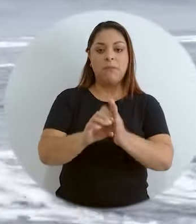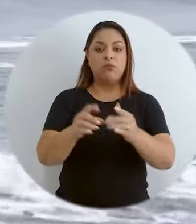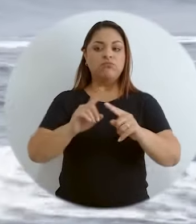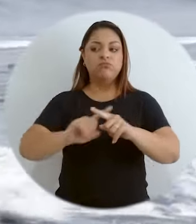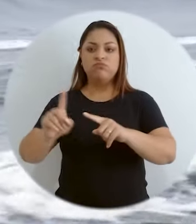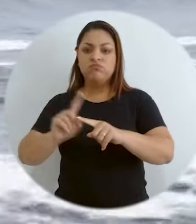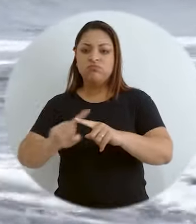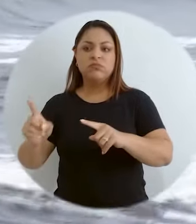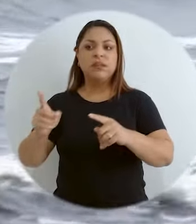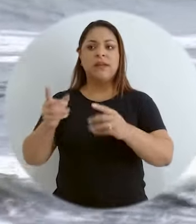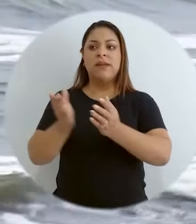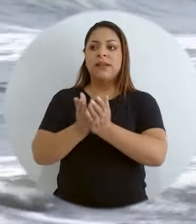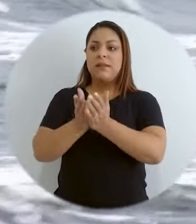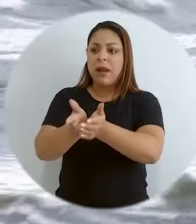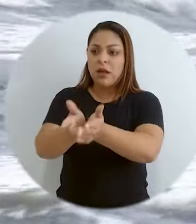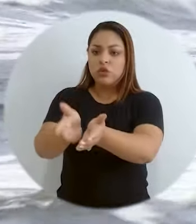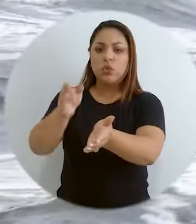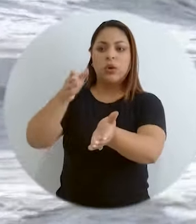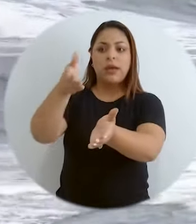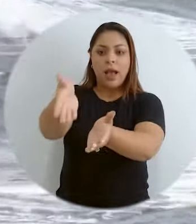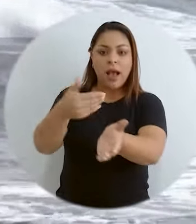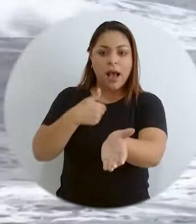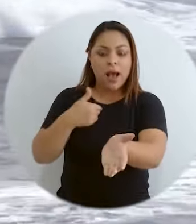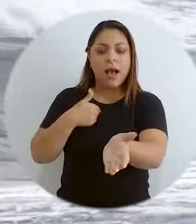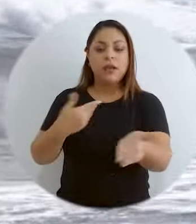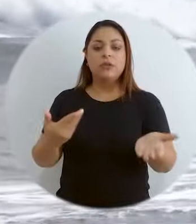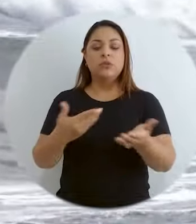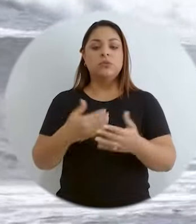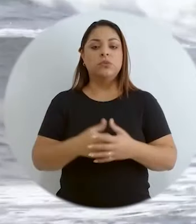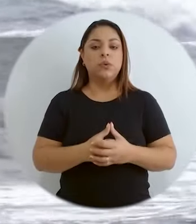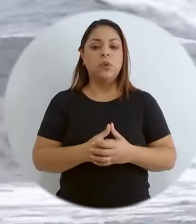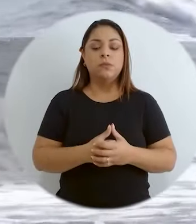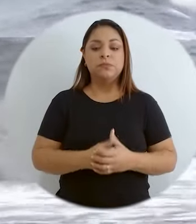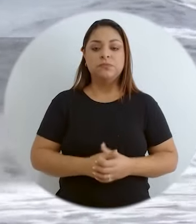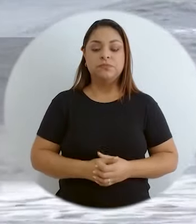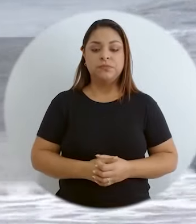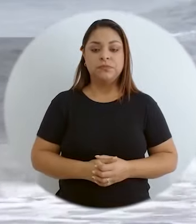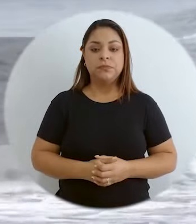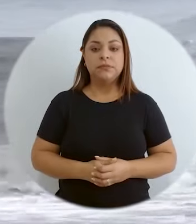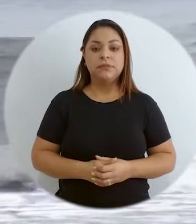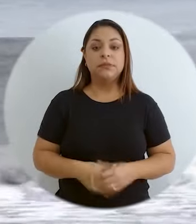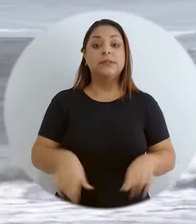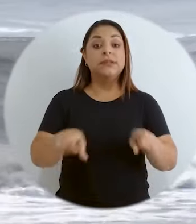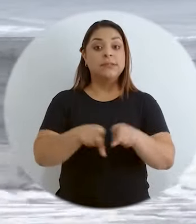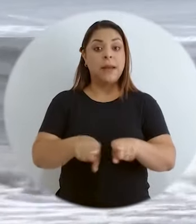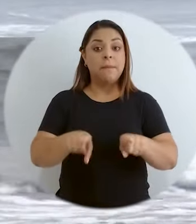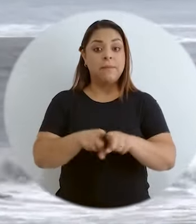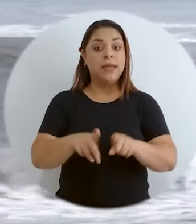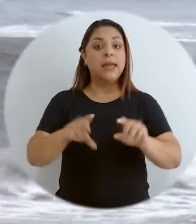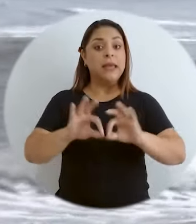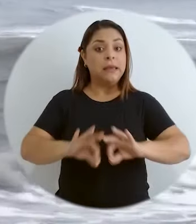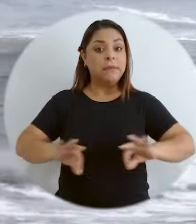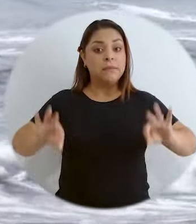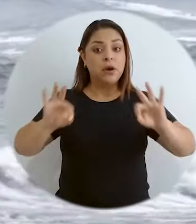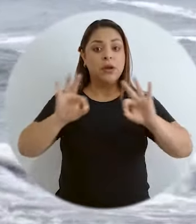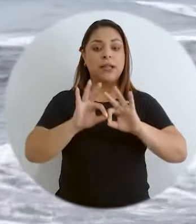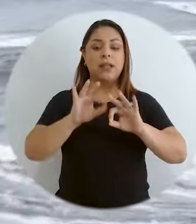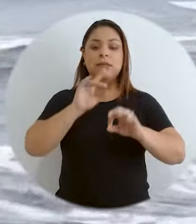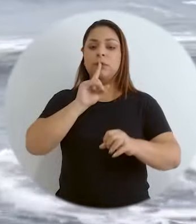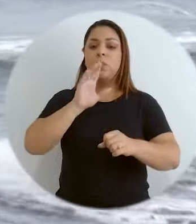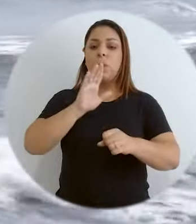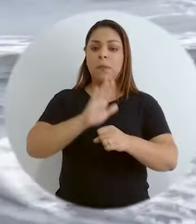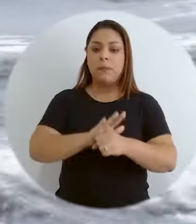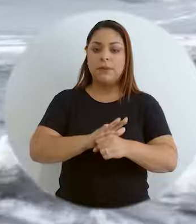embarcaciones de fin un organizado internacional o aquellas que realizan pesca ilegal no declaraban organizadas, sino que tienen que cumplir